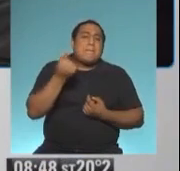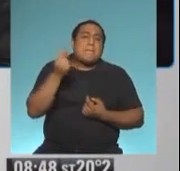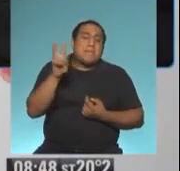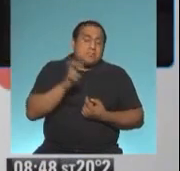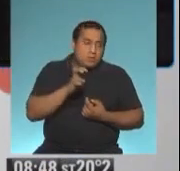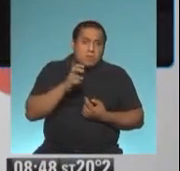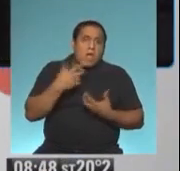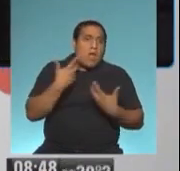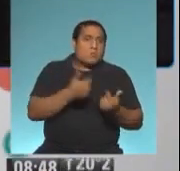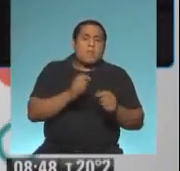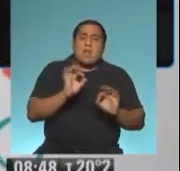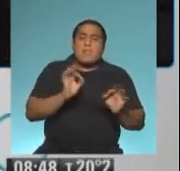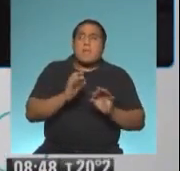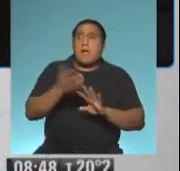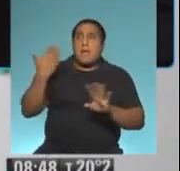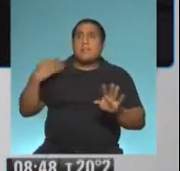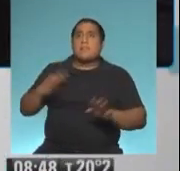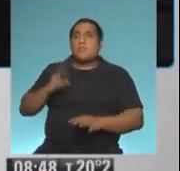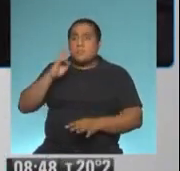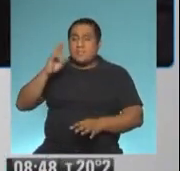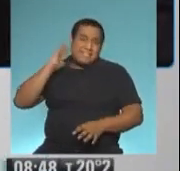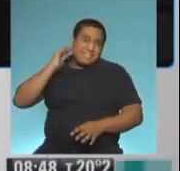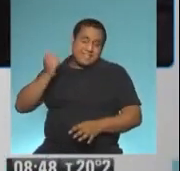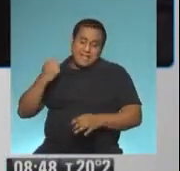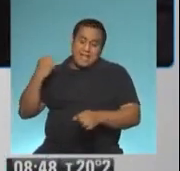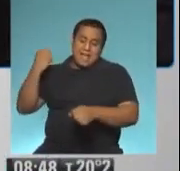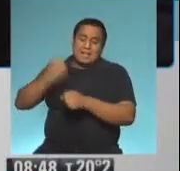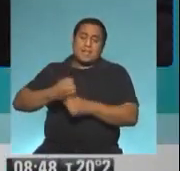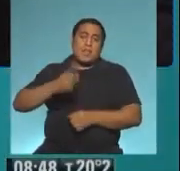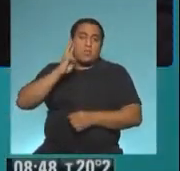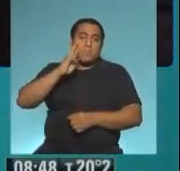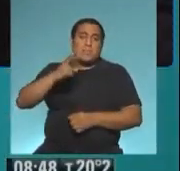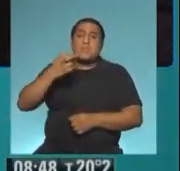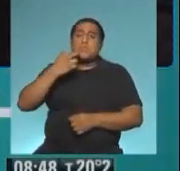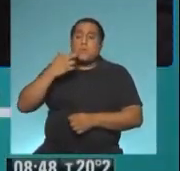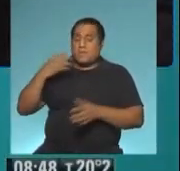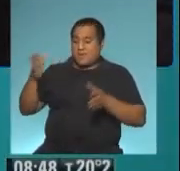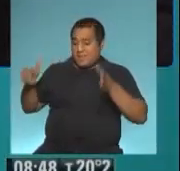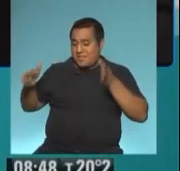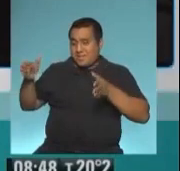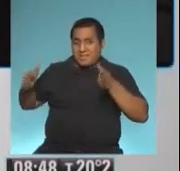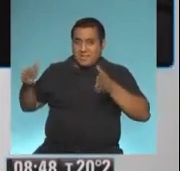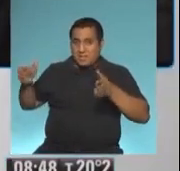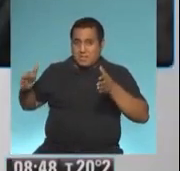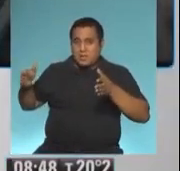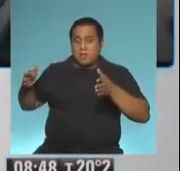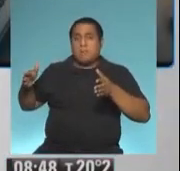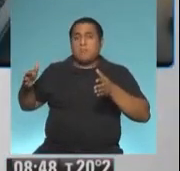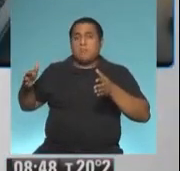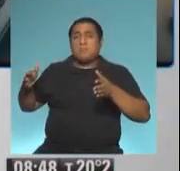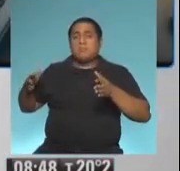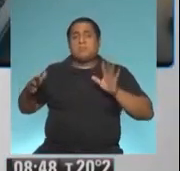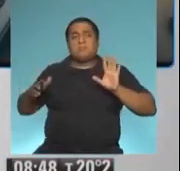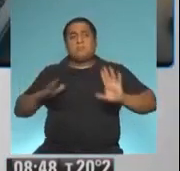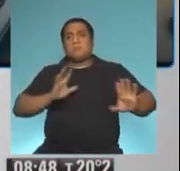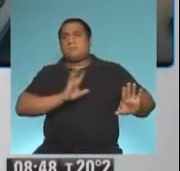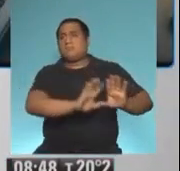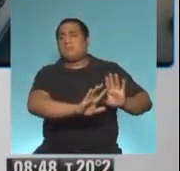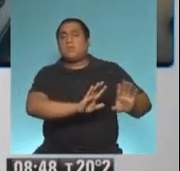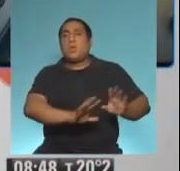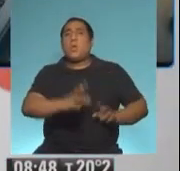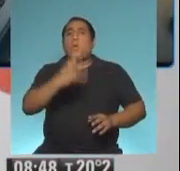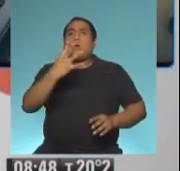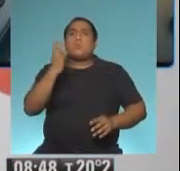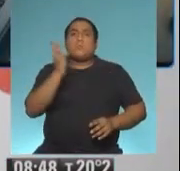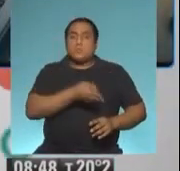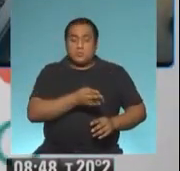Por ejemplo, de 2016 a 2019 se pasó de un rechazo del 4%